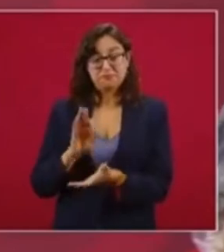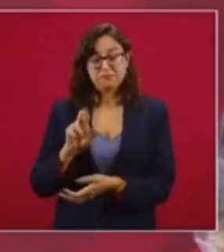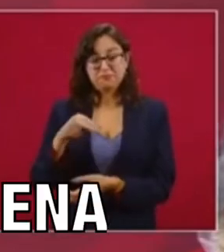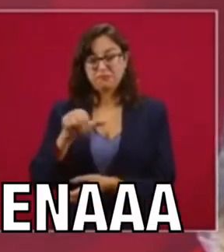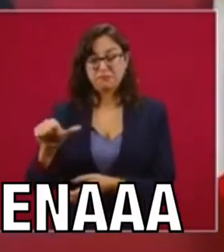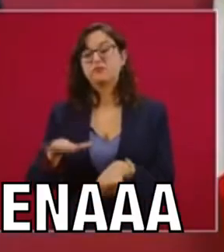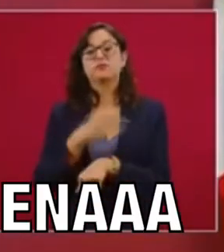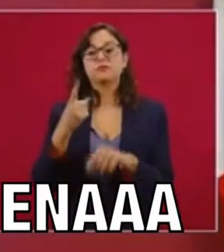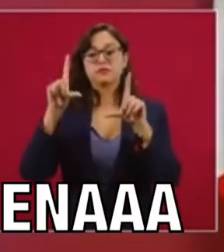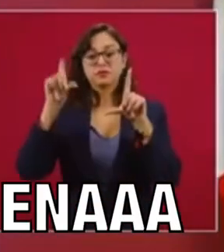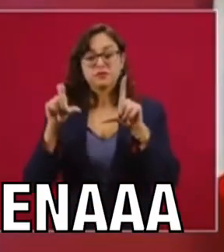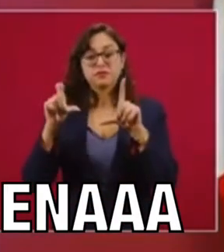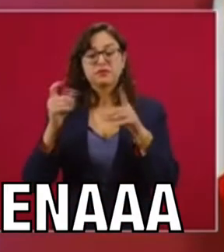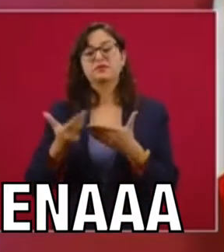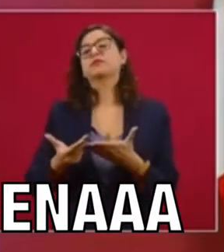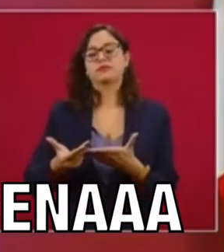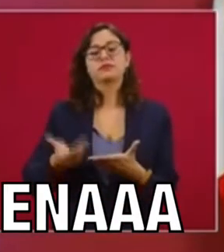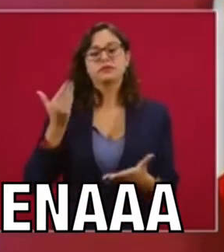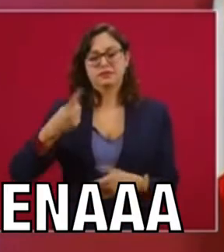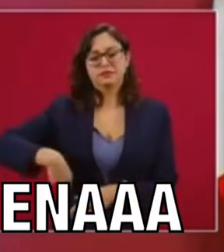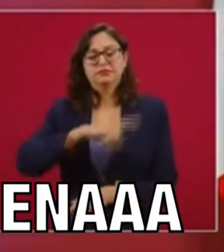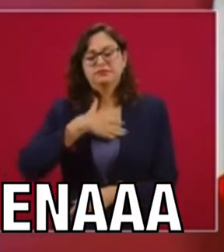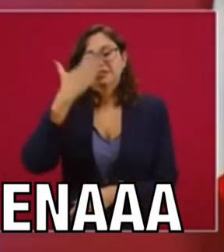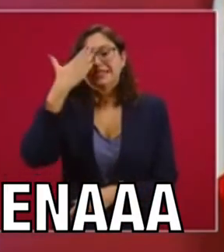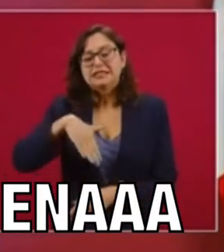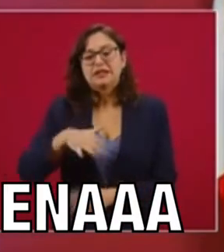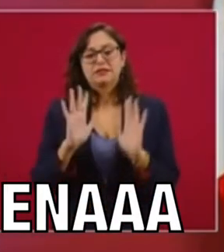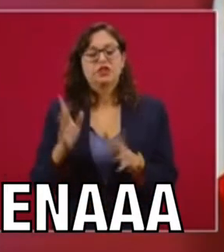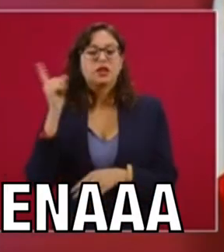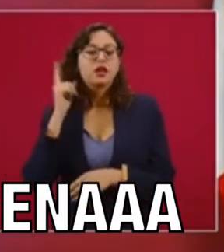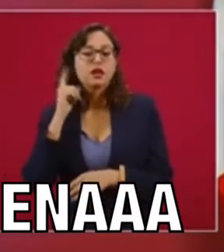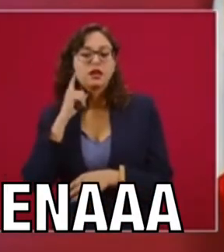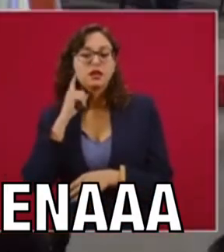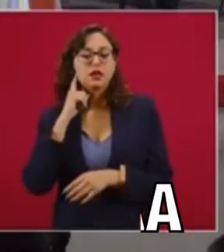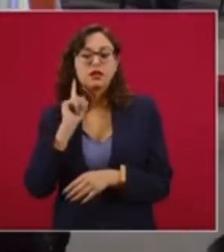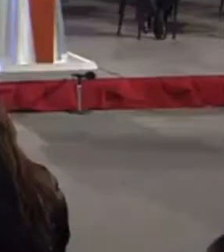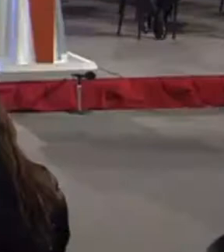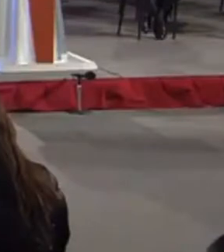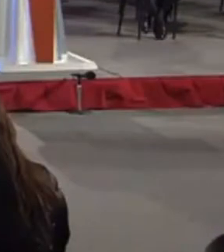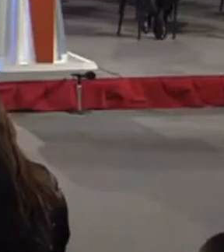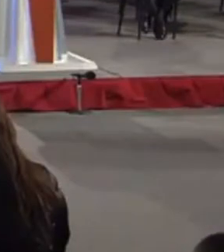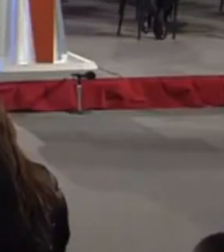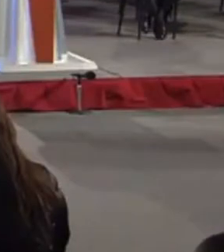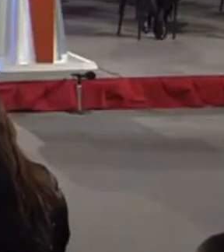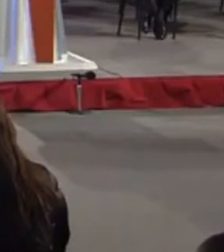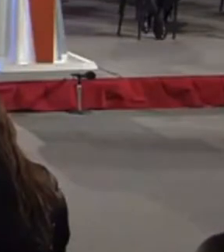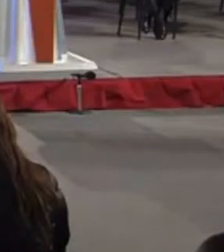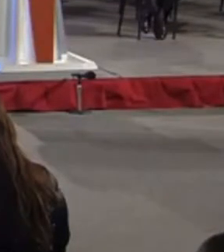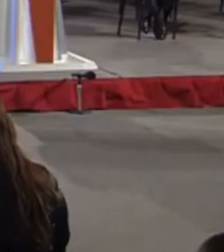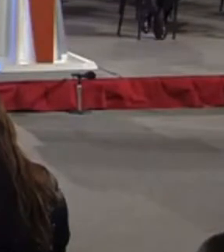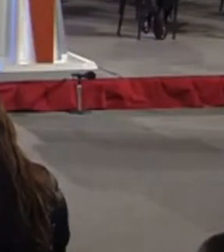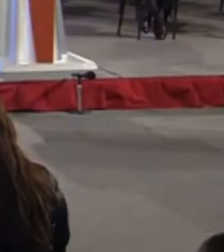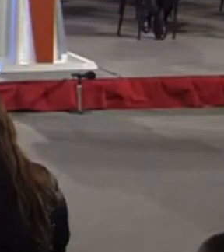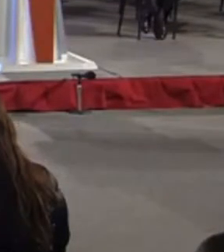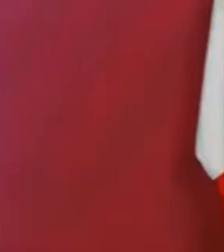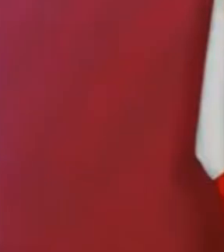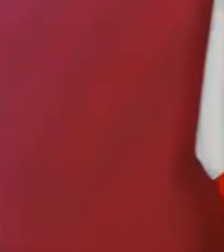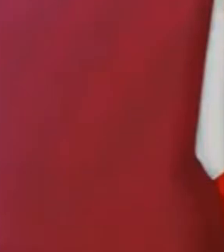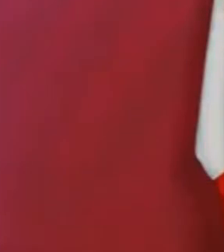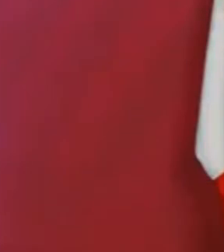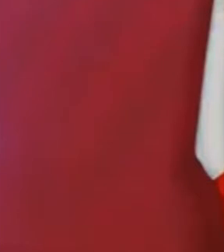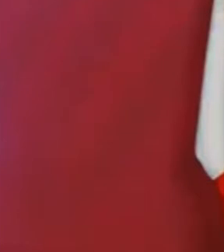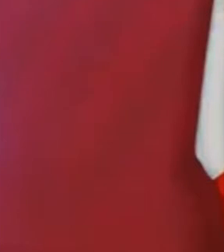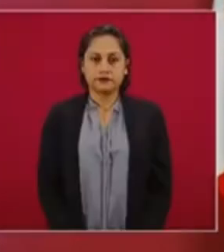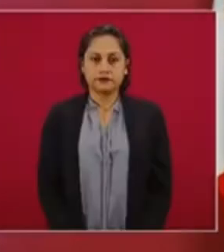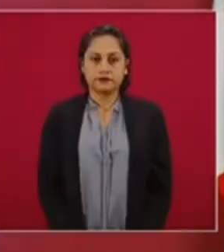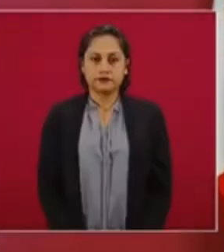de tomar esa foto, ya sabíamos por los mismos jerarcas de la iglesia que habían dos de esas simpatizantes de